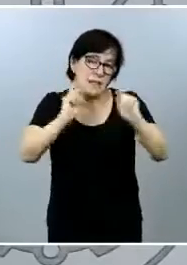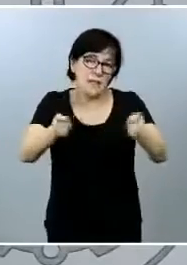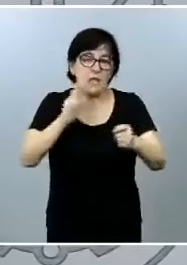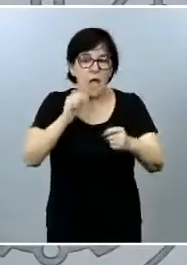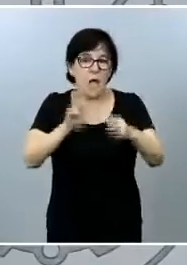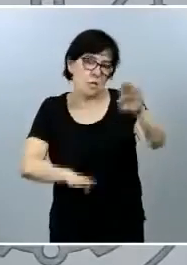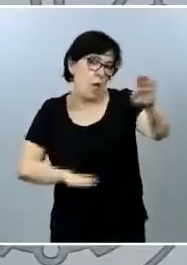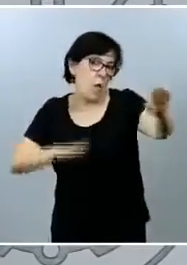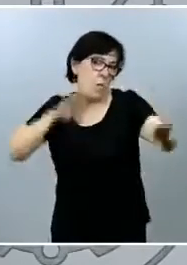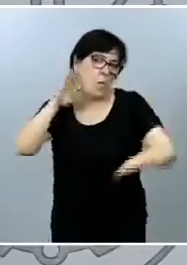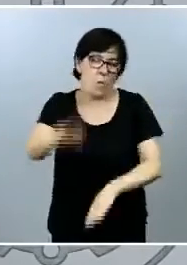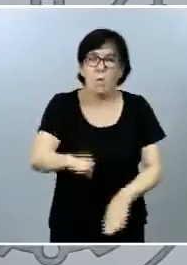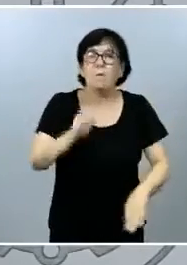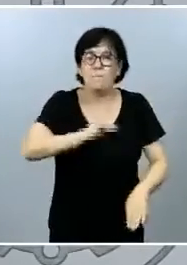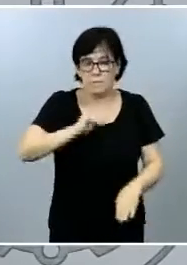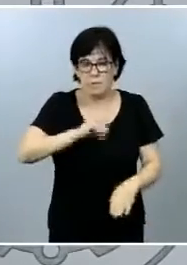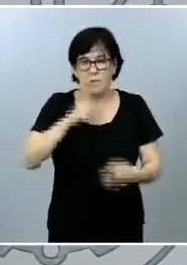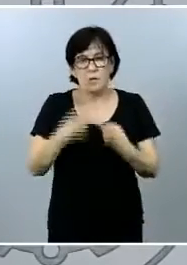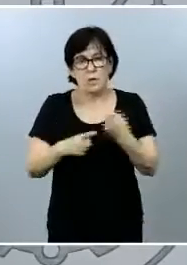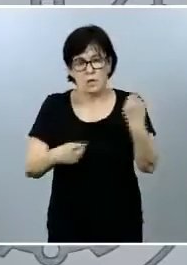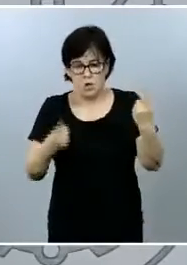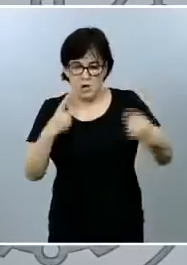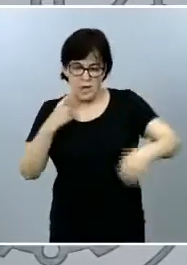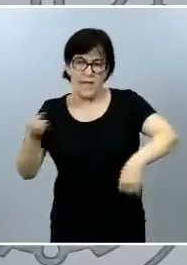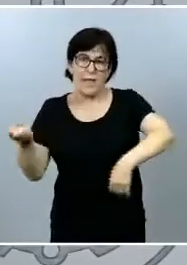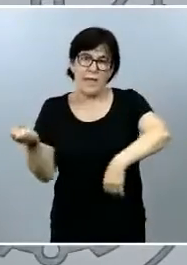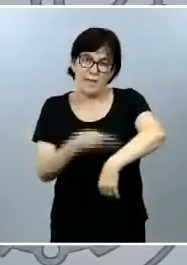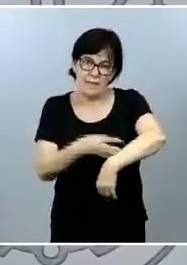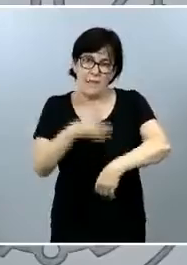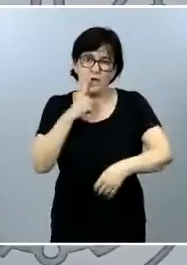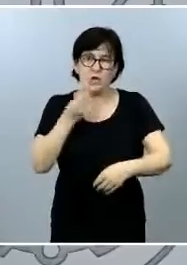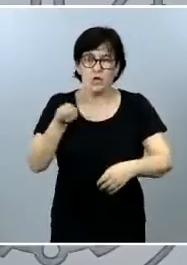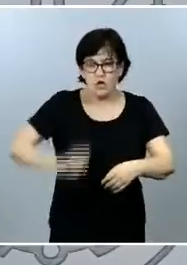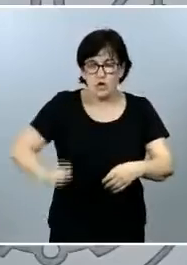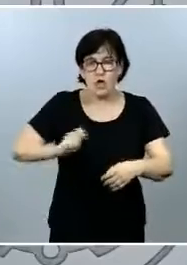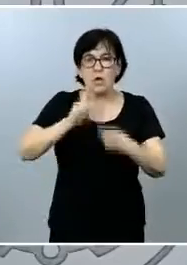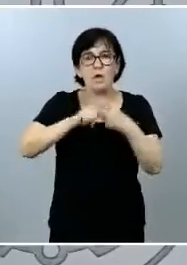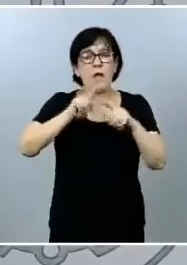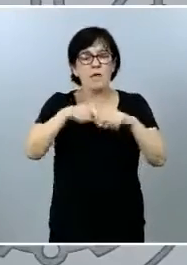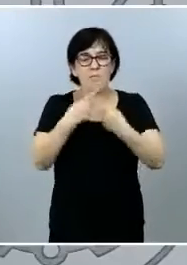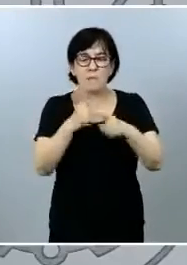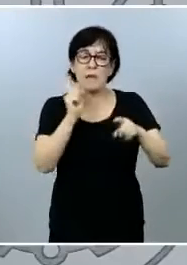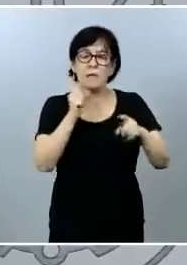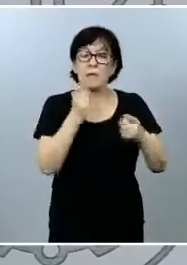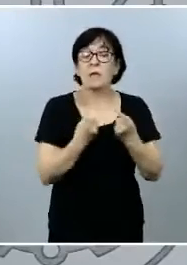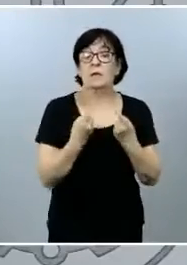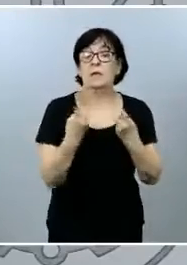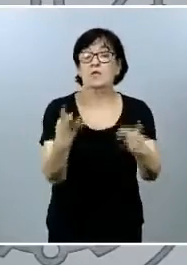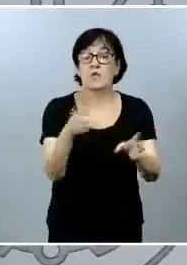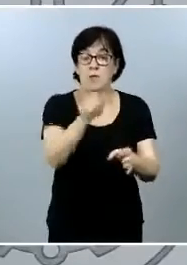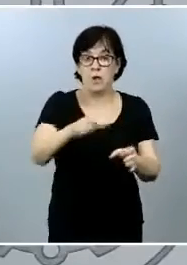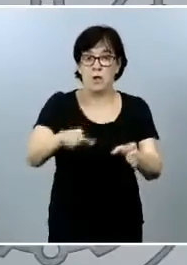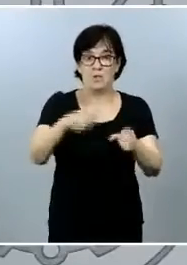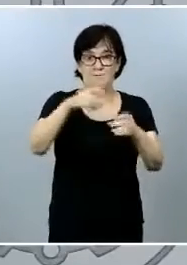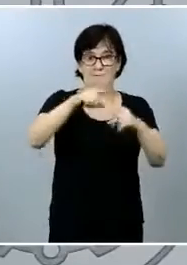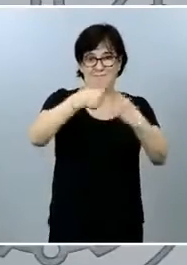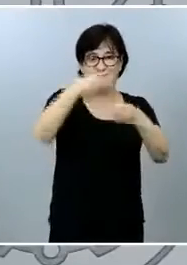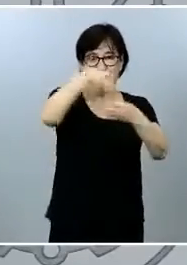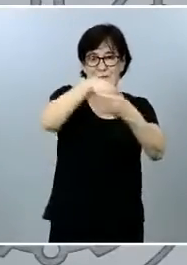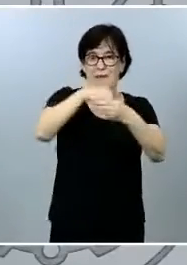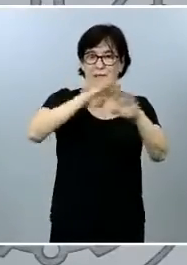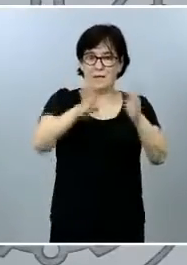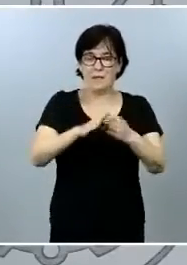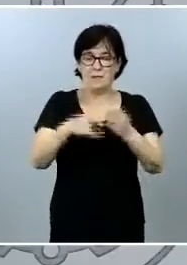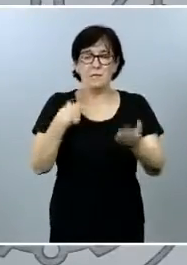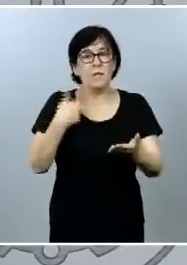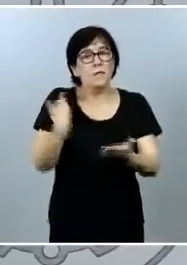gigante con un con un ingreso que va a permitir a las familias dependiendo del número de miembros tener una garantía de renta